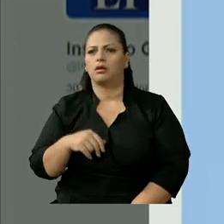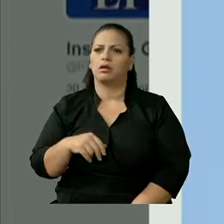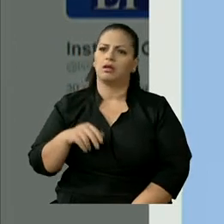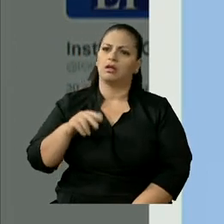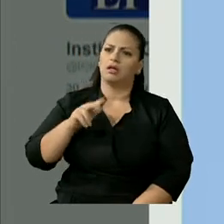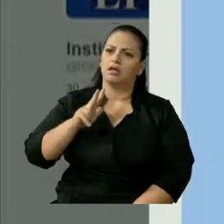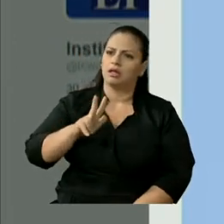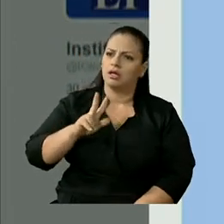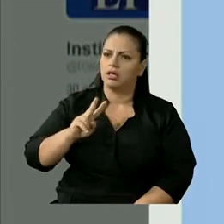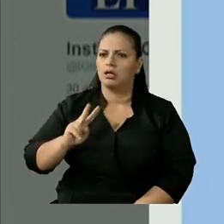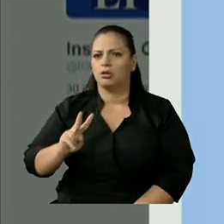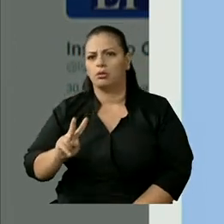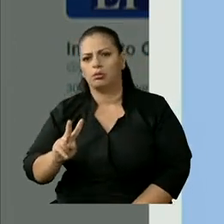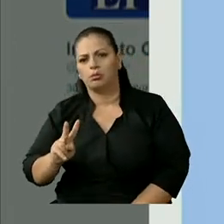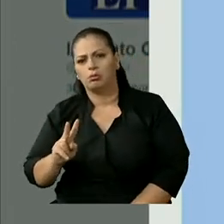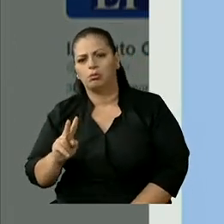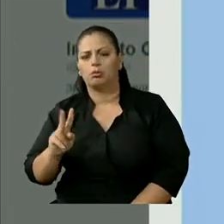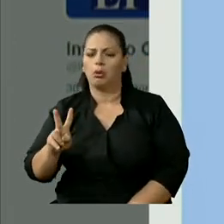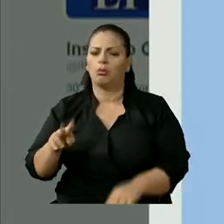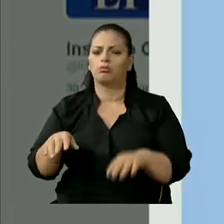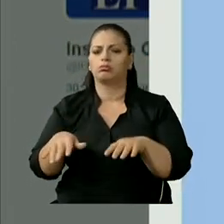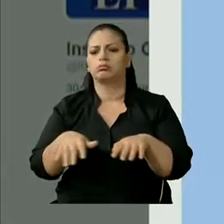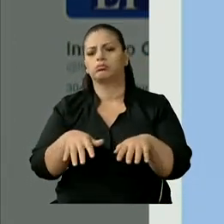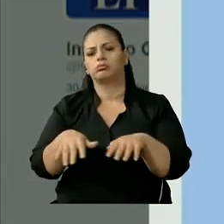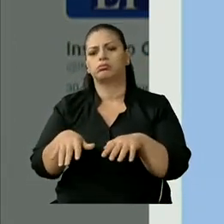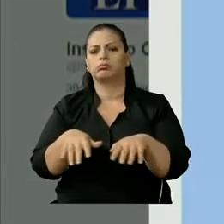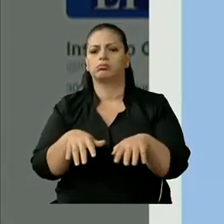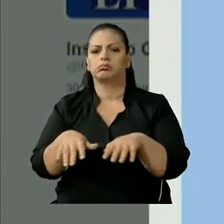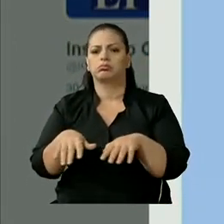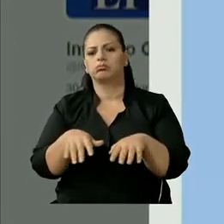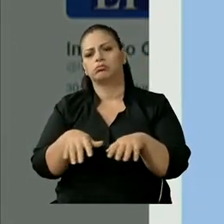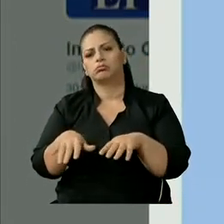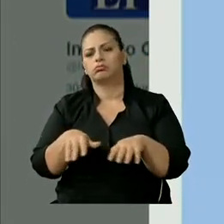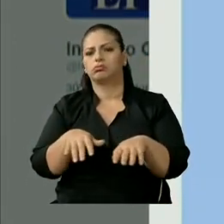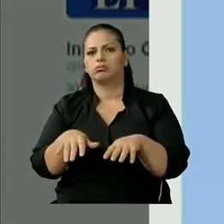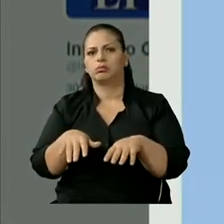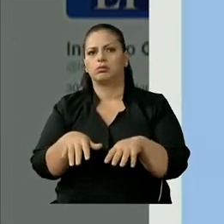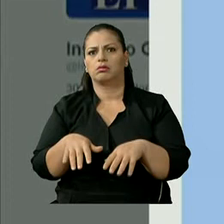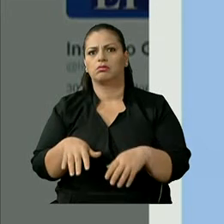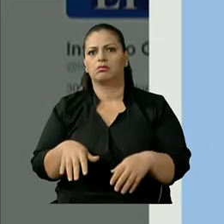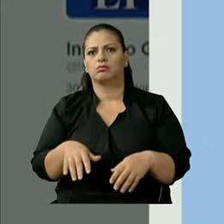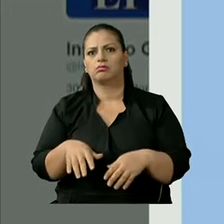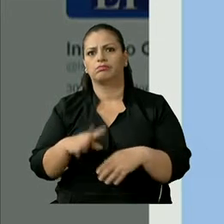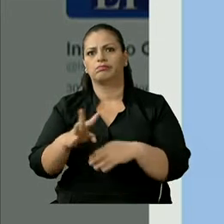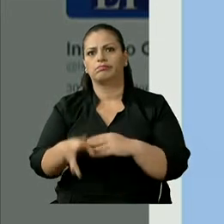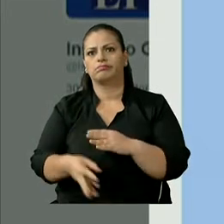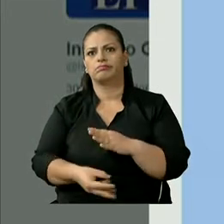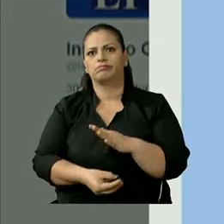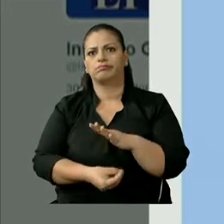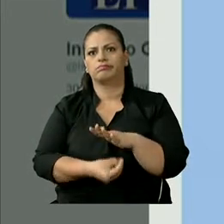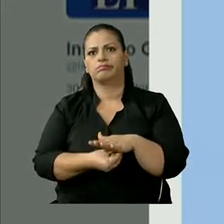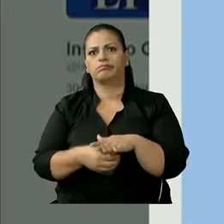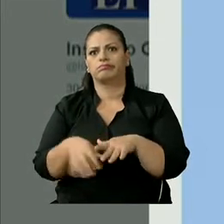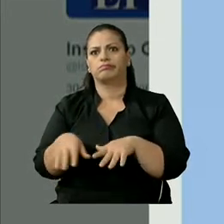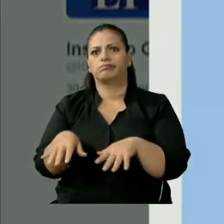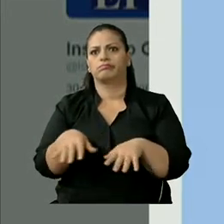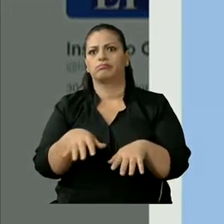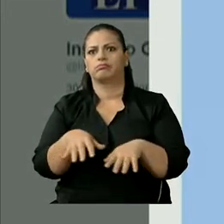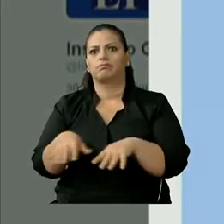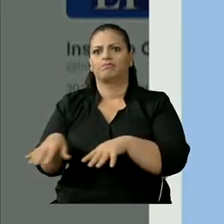de 3.1, de 2.8, de 2.5, no sé. Y otra cosa, como en este caso, es una réplica de 4.5. Ahora, es